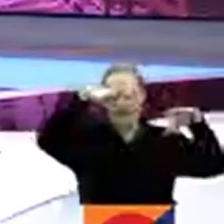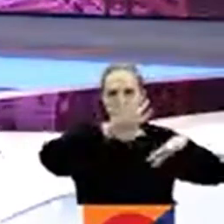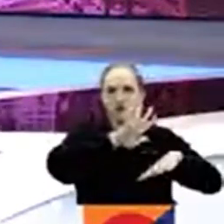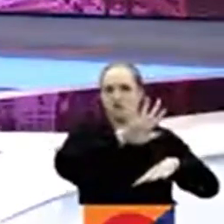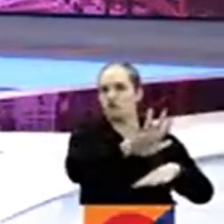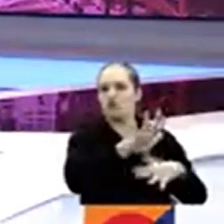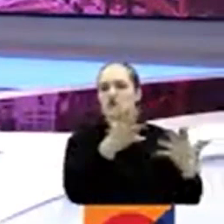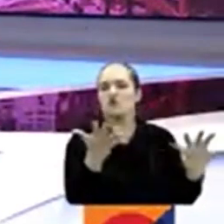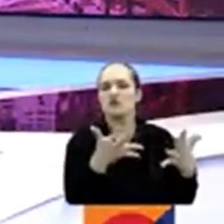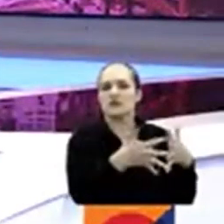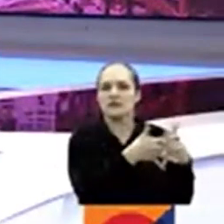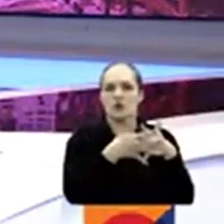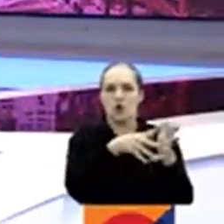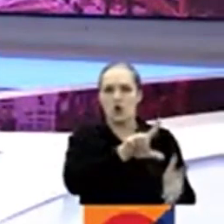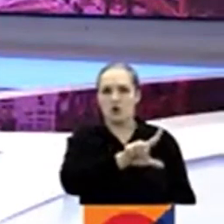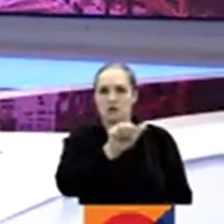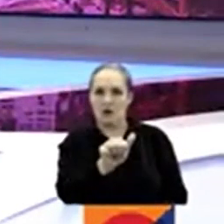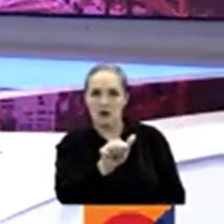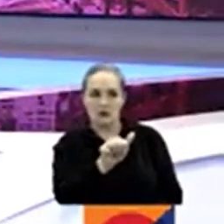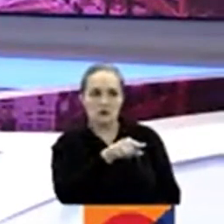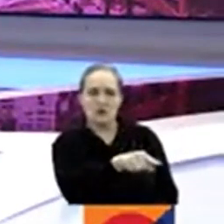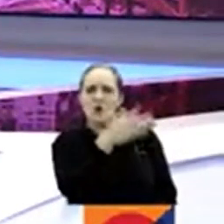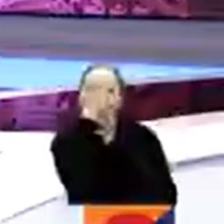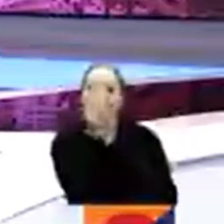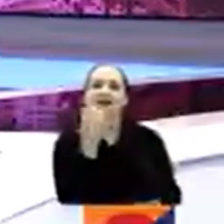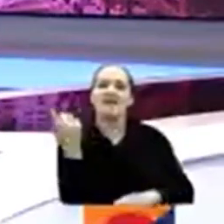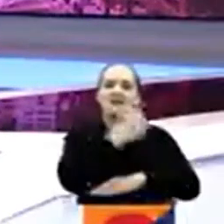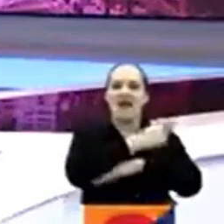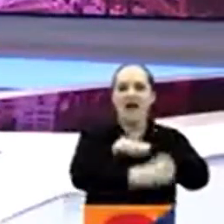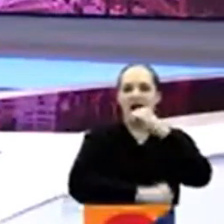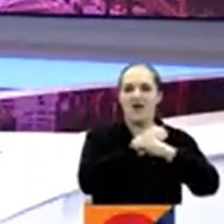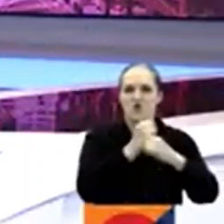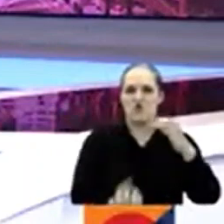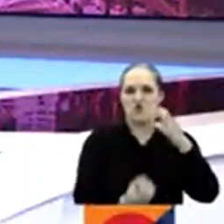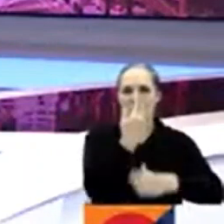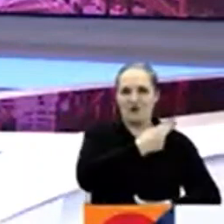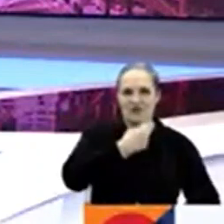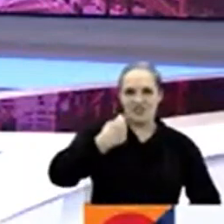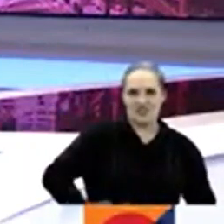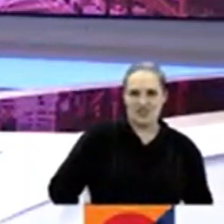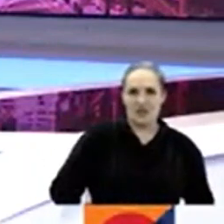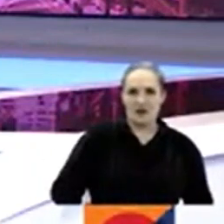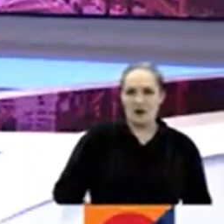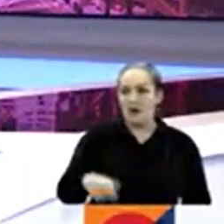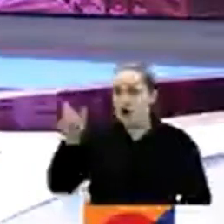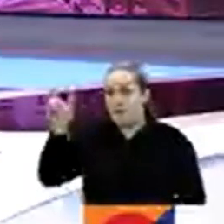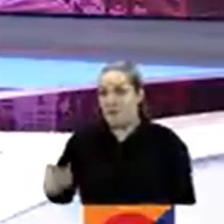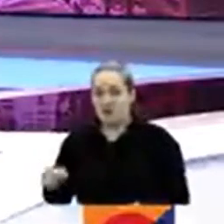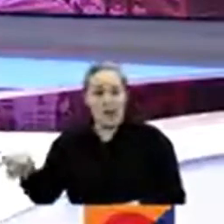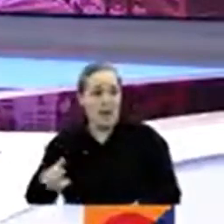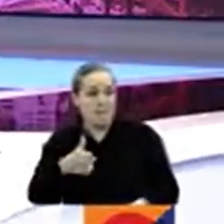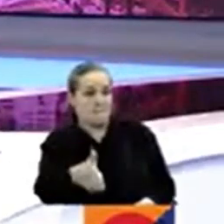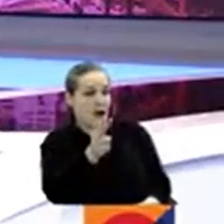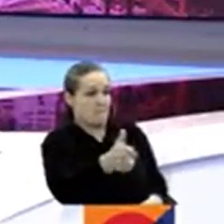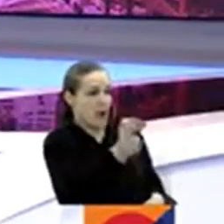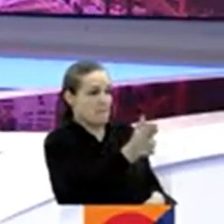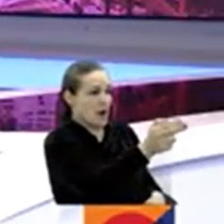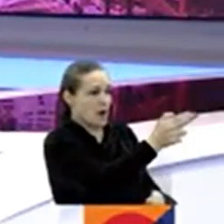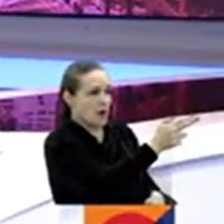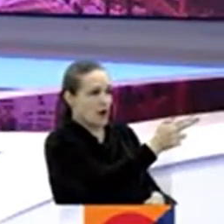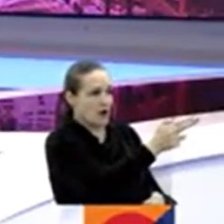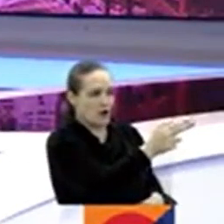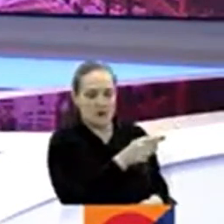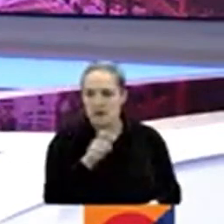celebración del Año Nuevo Lunar. Se dice que el cuerpo de un hombre hallado dentro de una camioneta blanca cerca de los hechos corresponde al